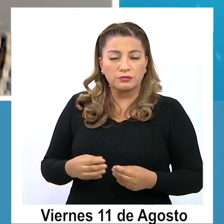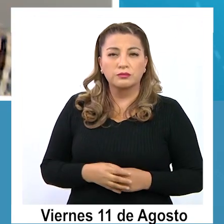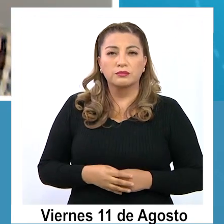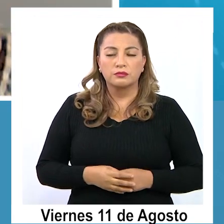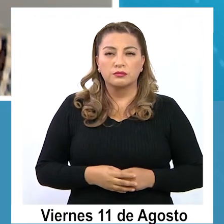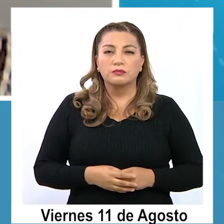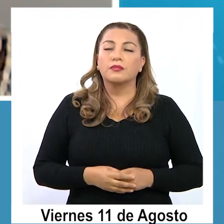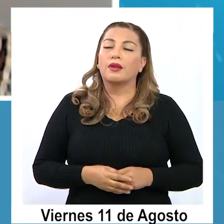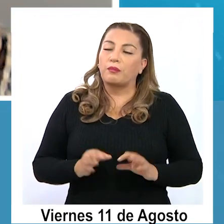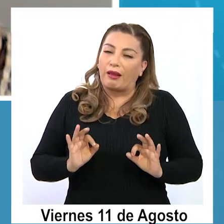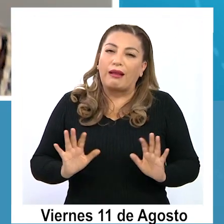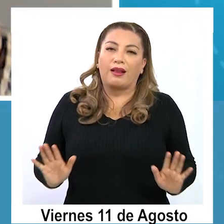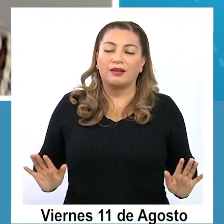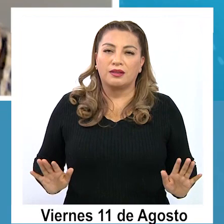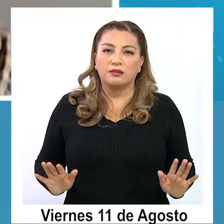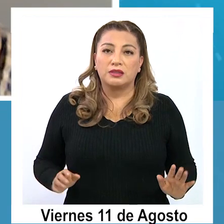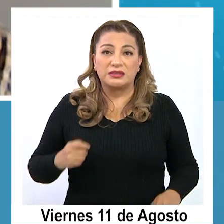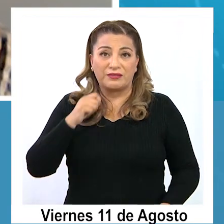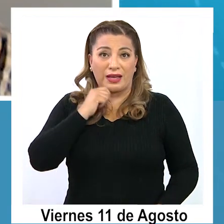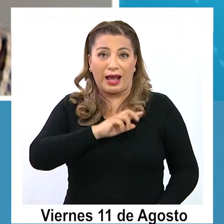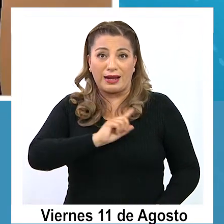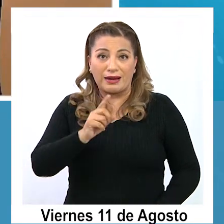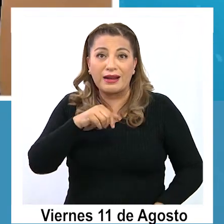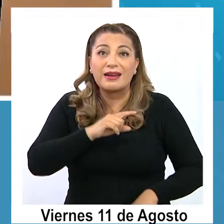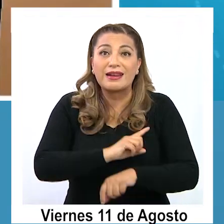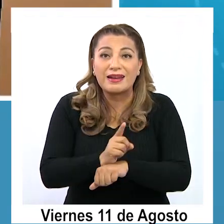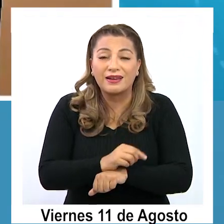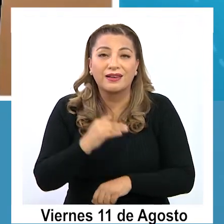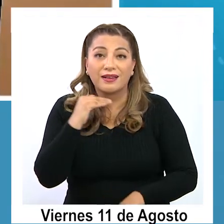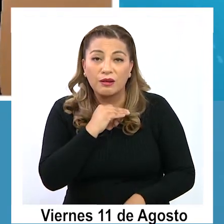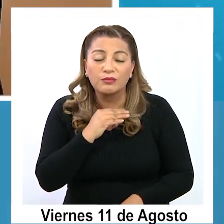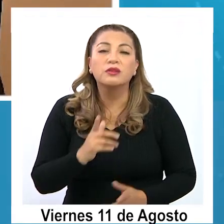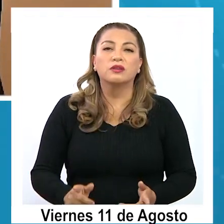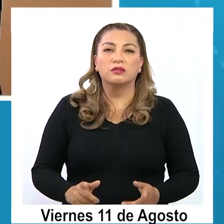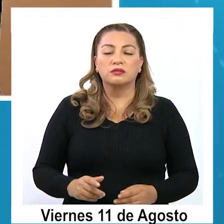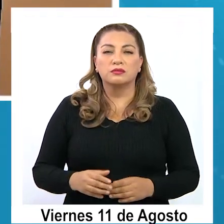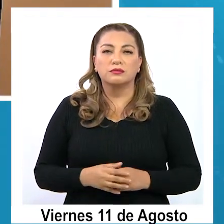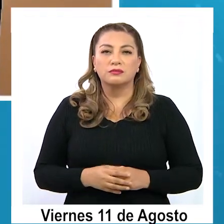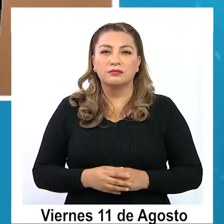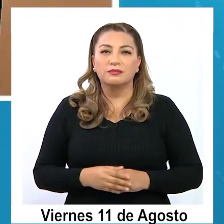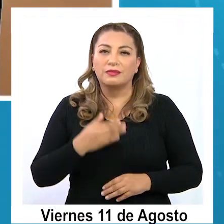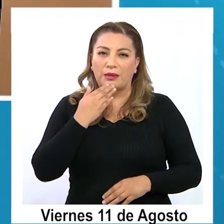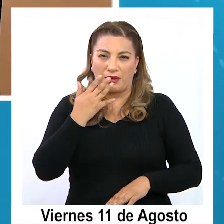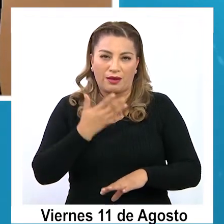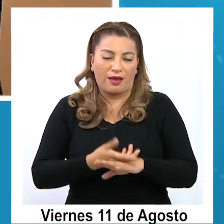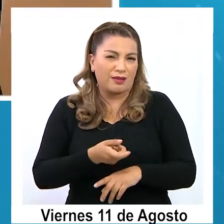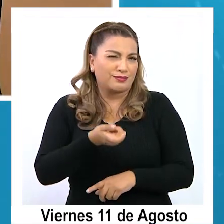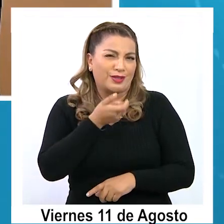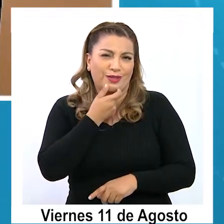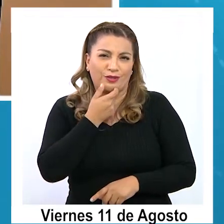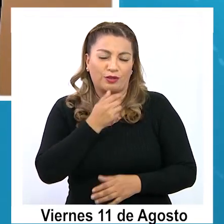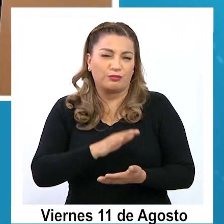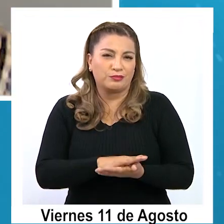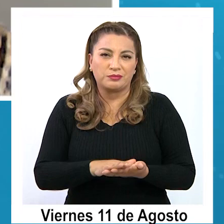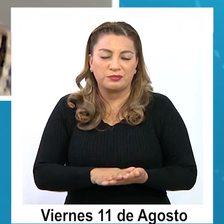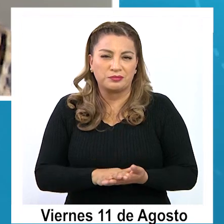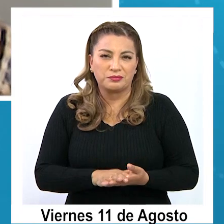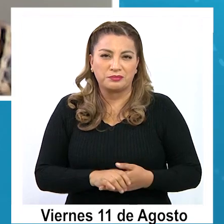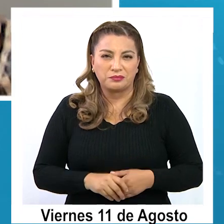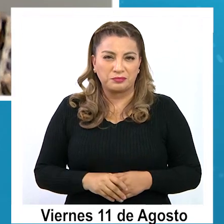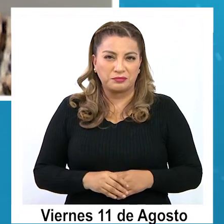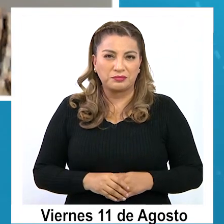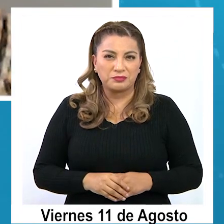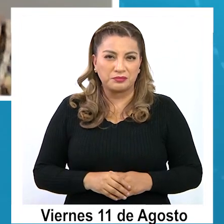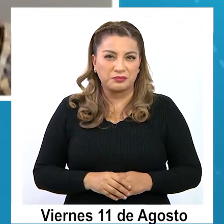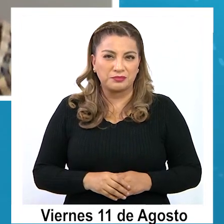Pero claro, no puede ser inmediata. Y por supuesto tenemos nuestras anécdotas, ¿no? El caso Lencería me